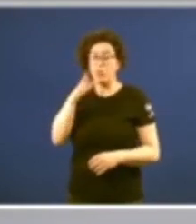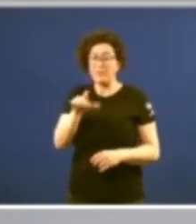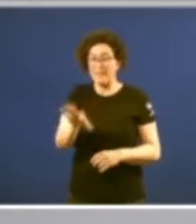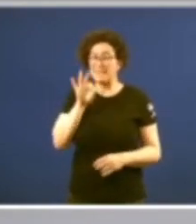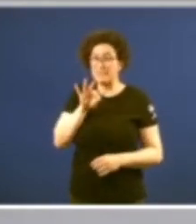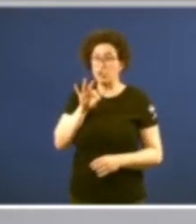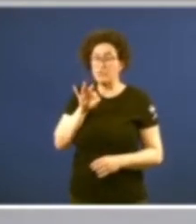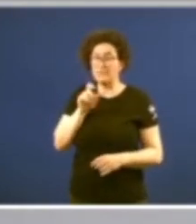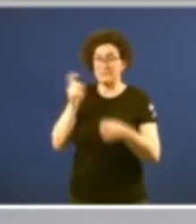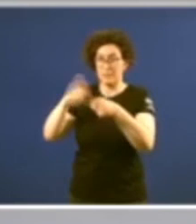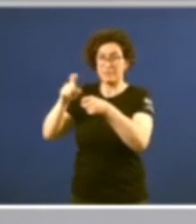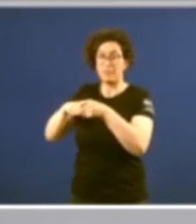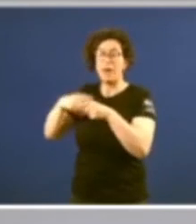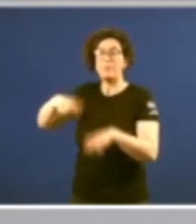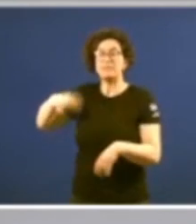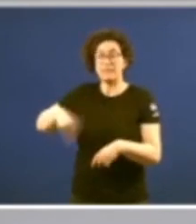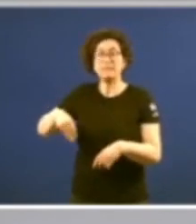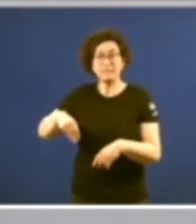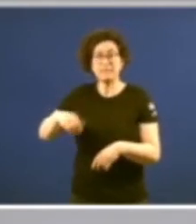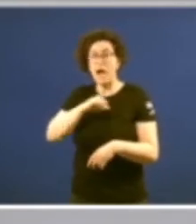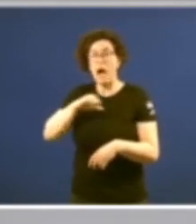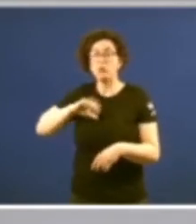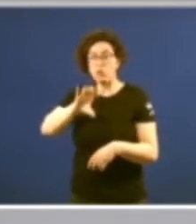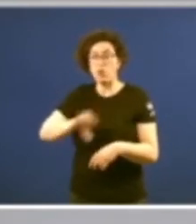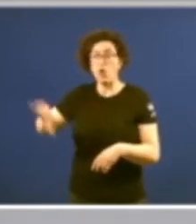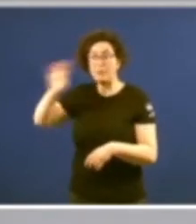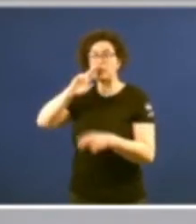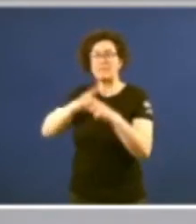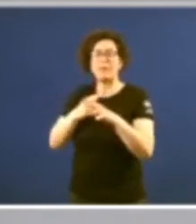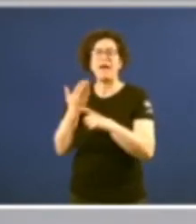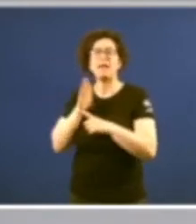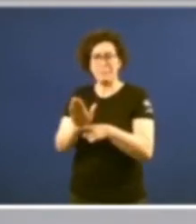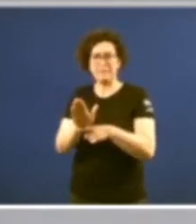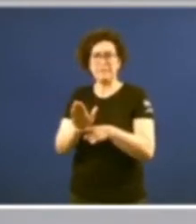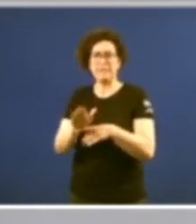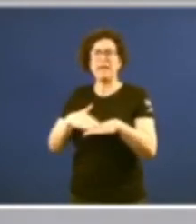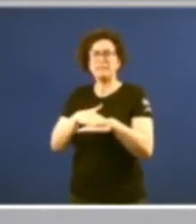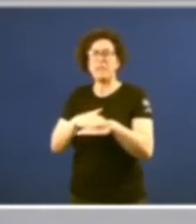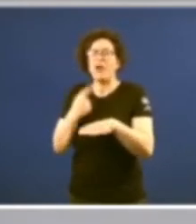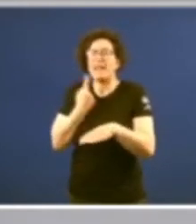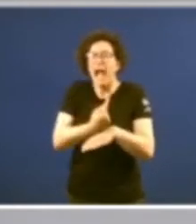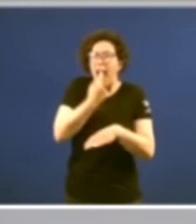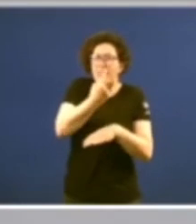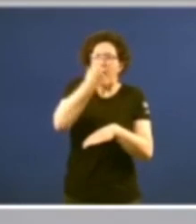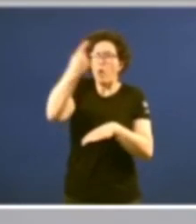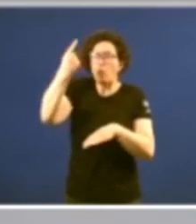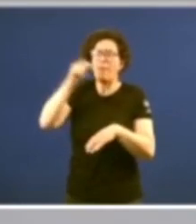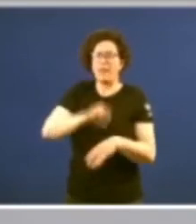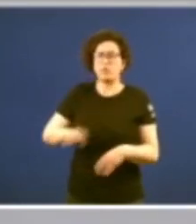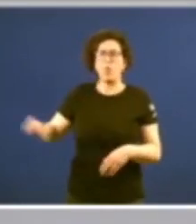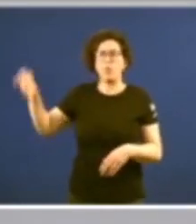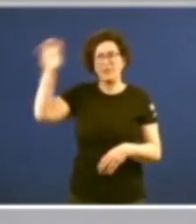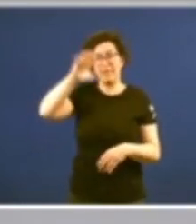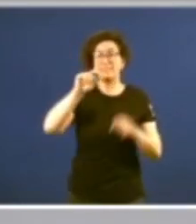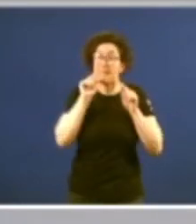son os presidentes autonómicos ou representantes ordinarios do Estado en cada comunidade autónoma esa é a